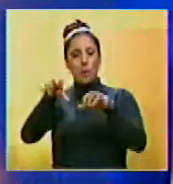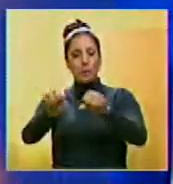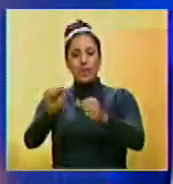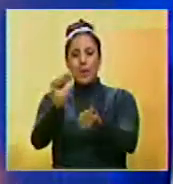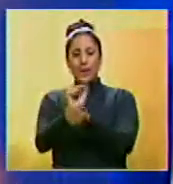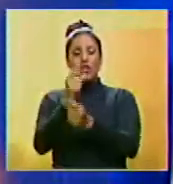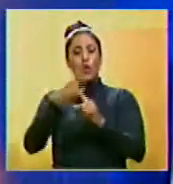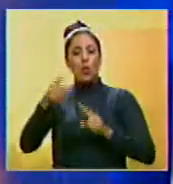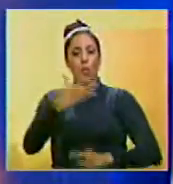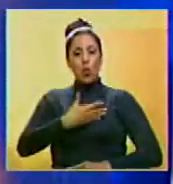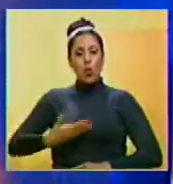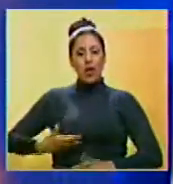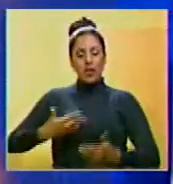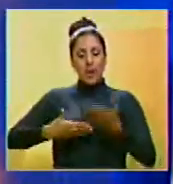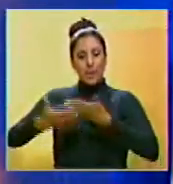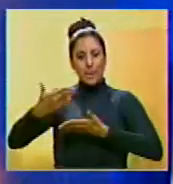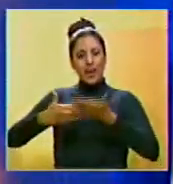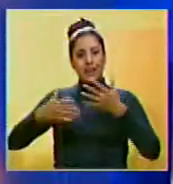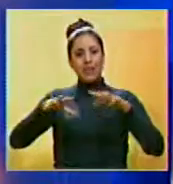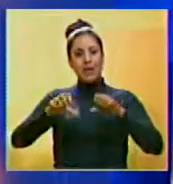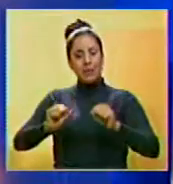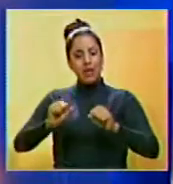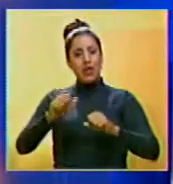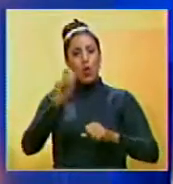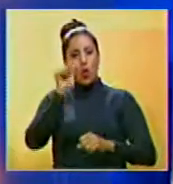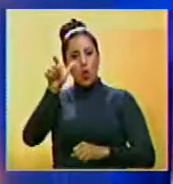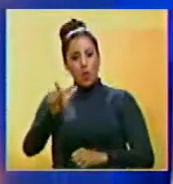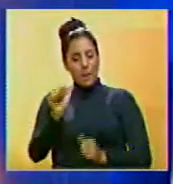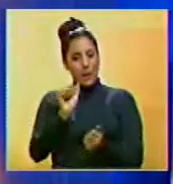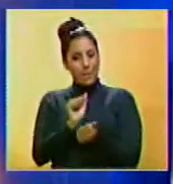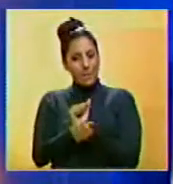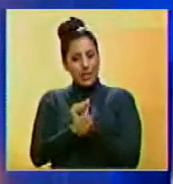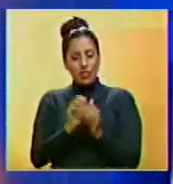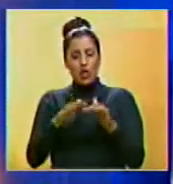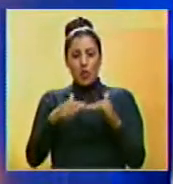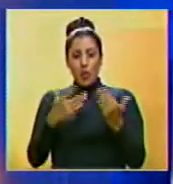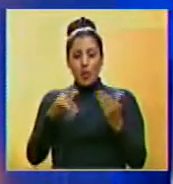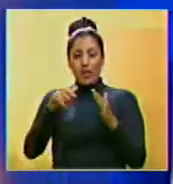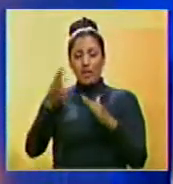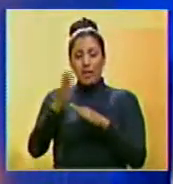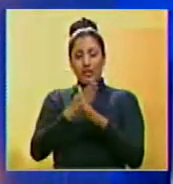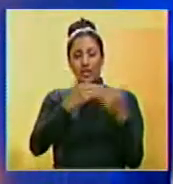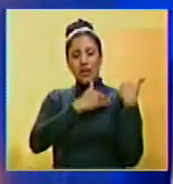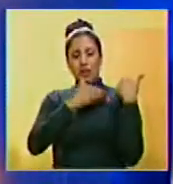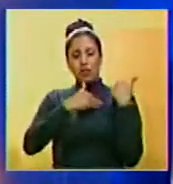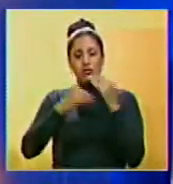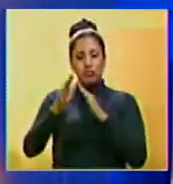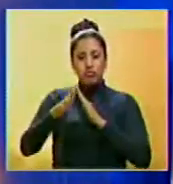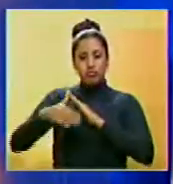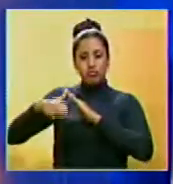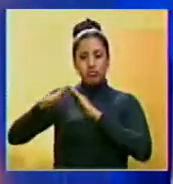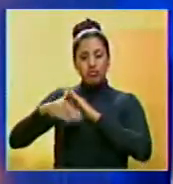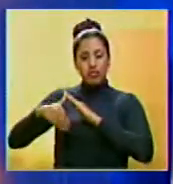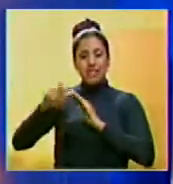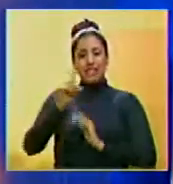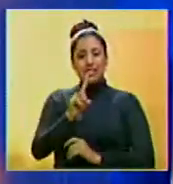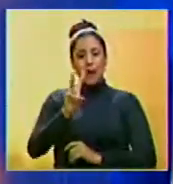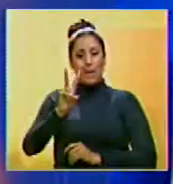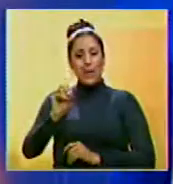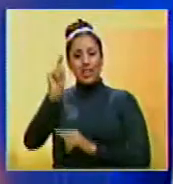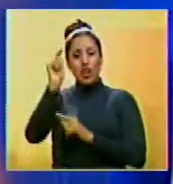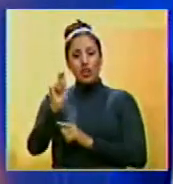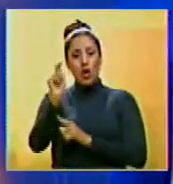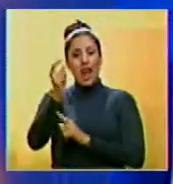y el dueño de la empresa Comercio Compañía Anónima, Ramón José Mujica, por su presunta responsabilidad en el contrabando de 120